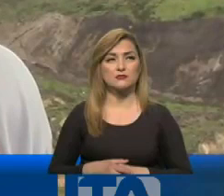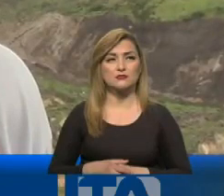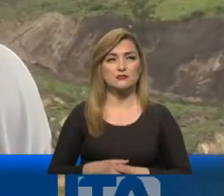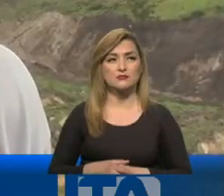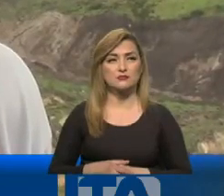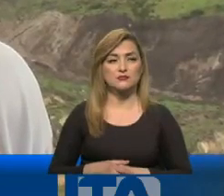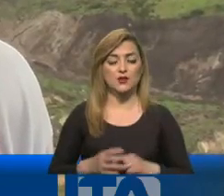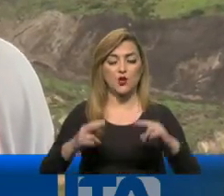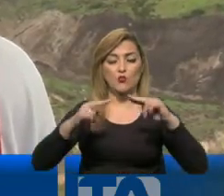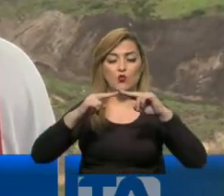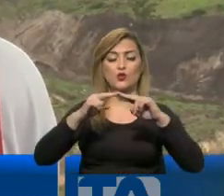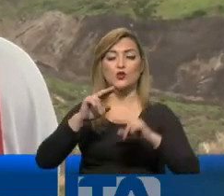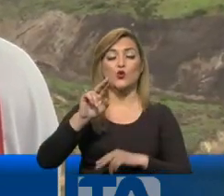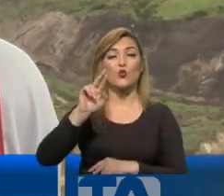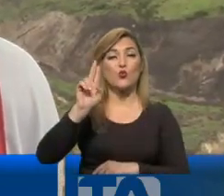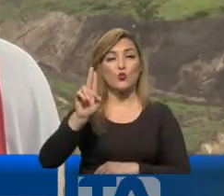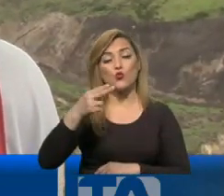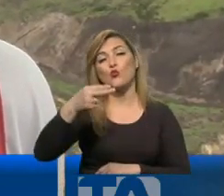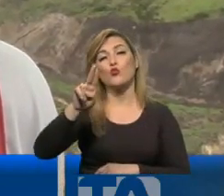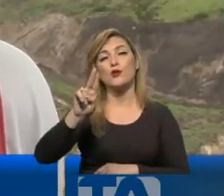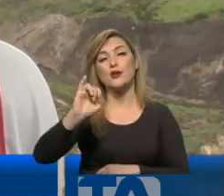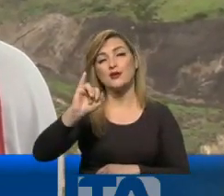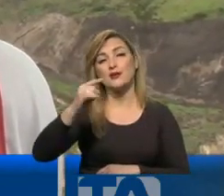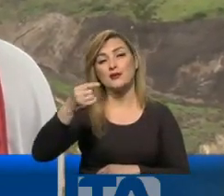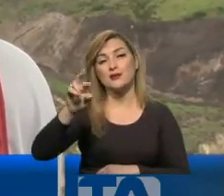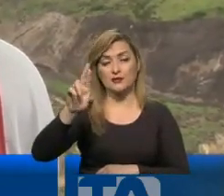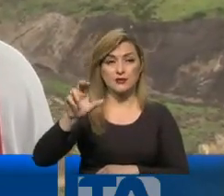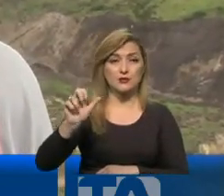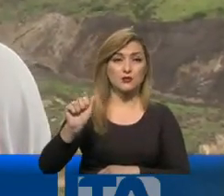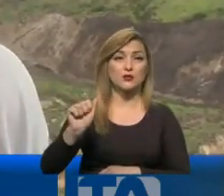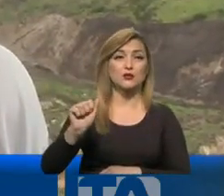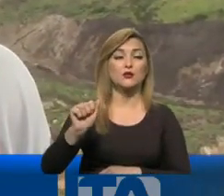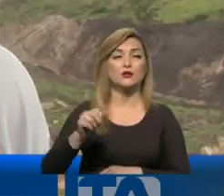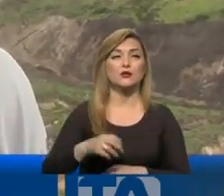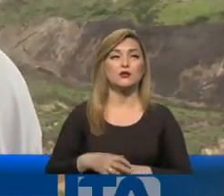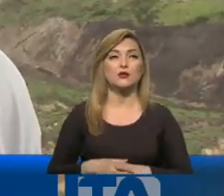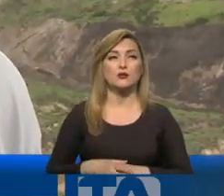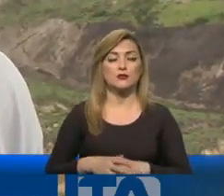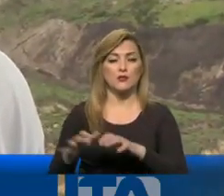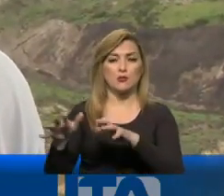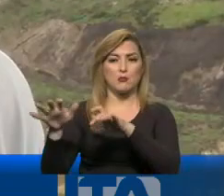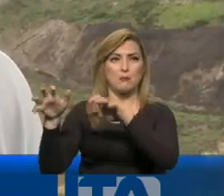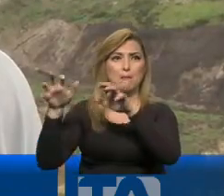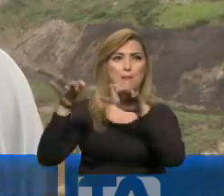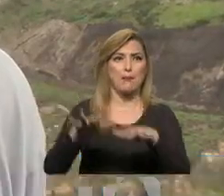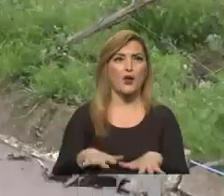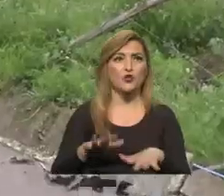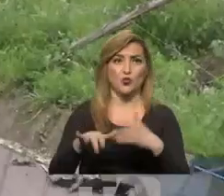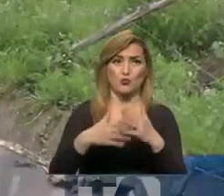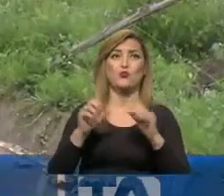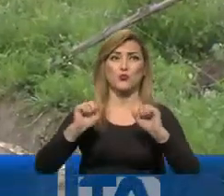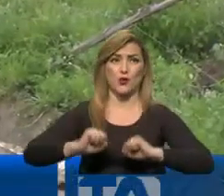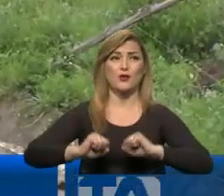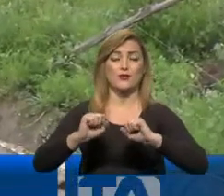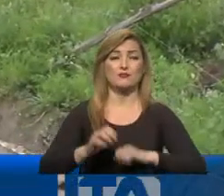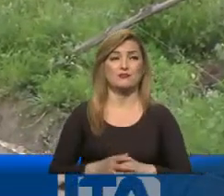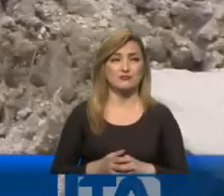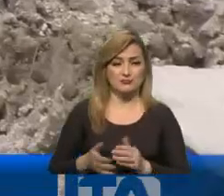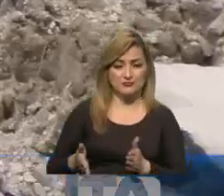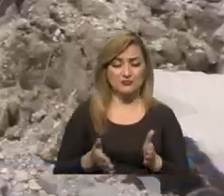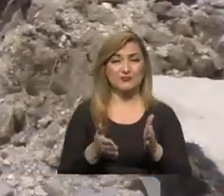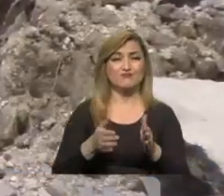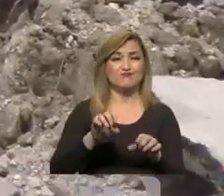de Huigra se pueda ir todo el material que está aquí represado. El sistema vial